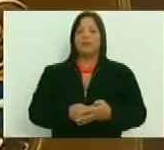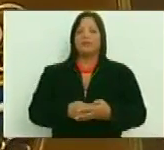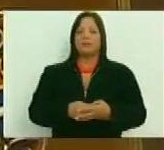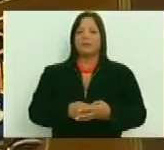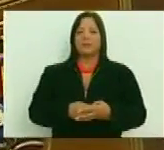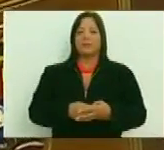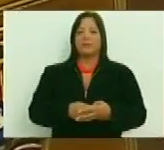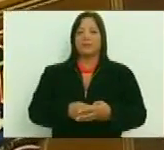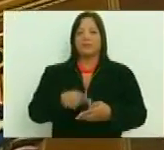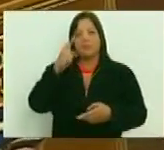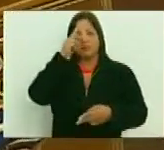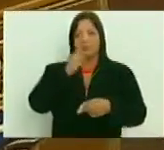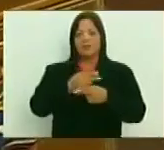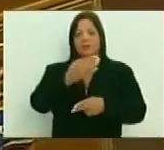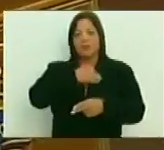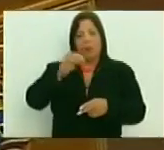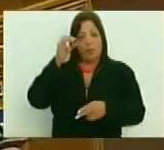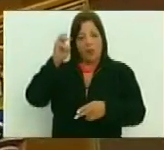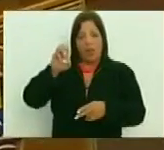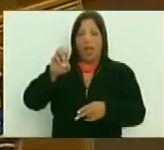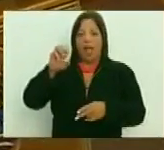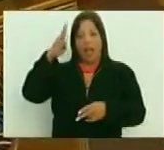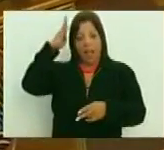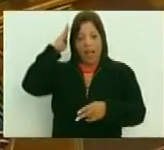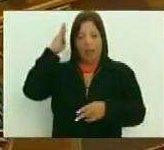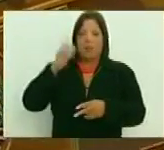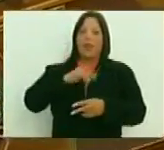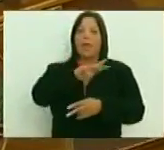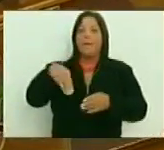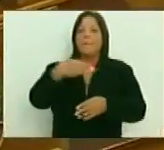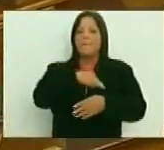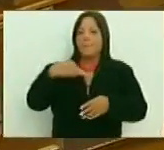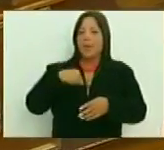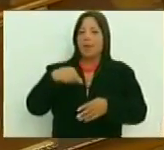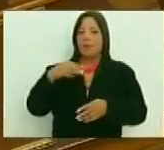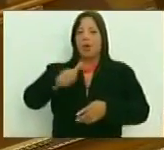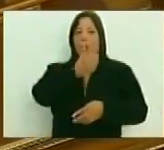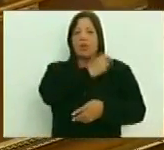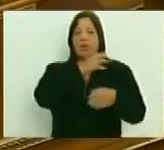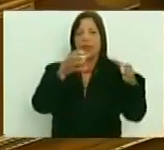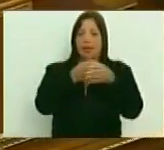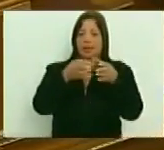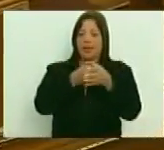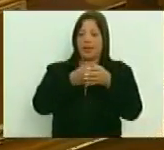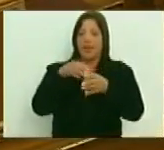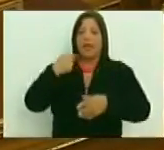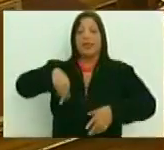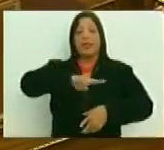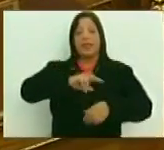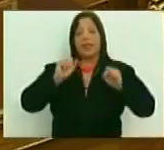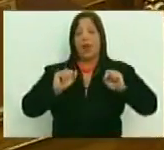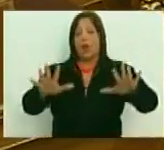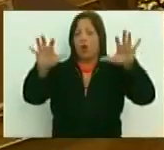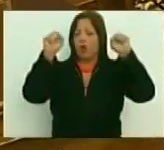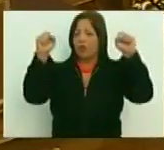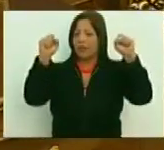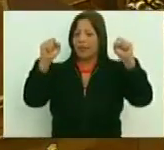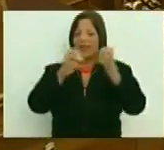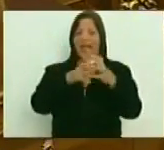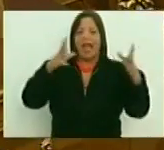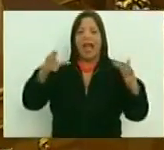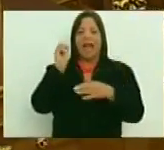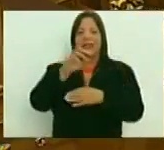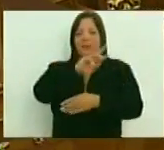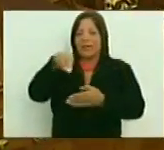Ciudadano Elvis, amoroso, demás miembros de la Junta Directiva de esta gloriosa Asamblea